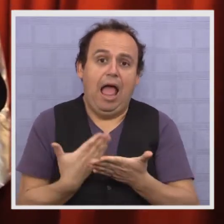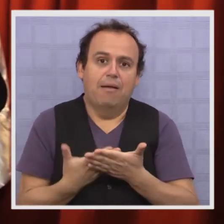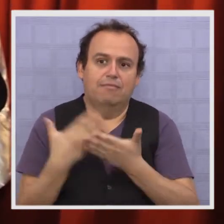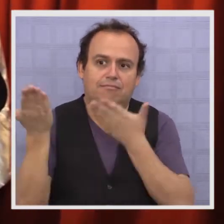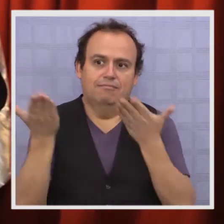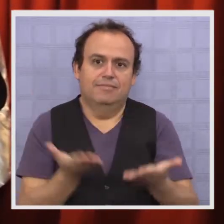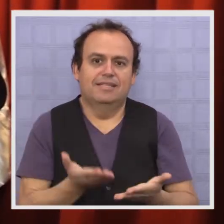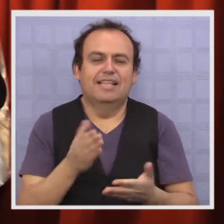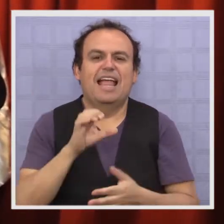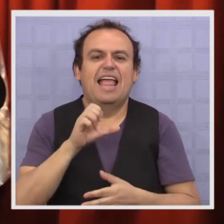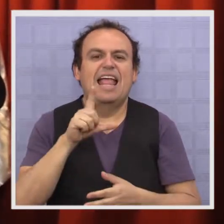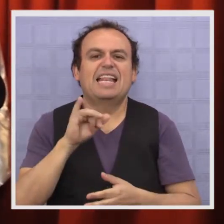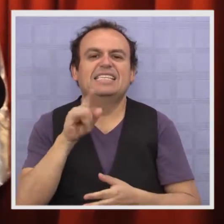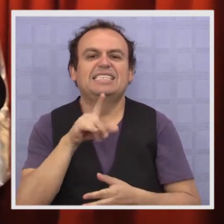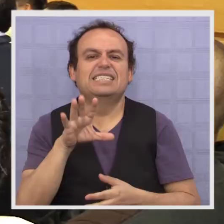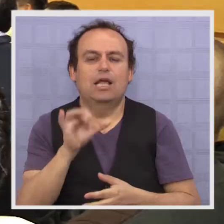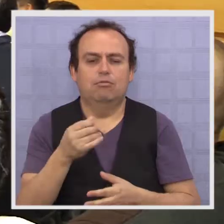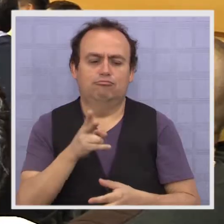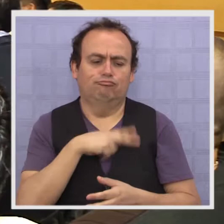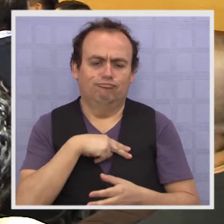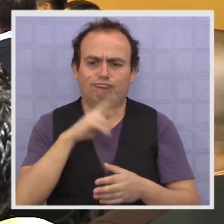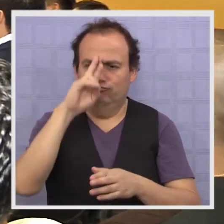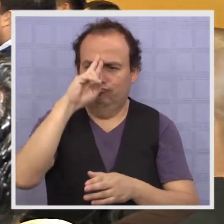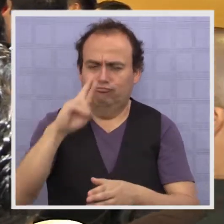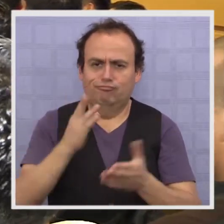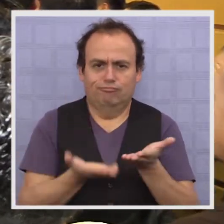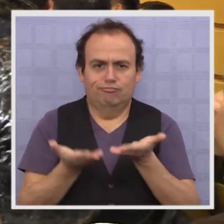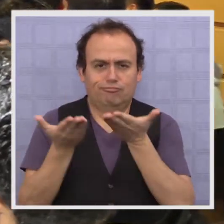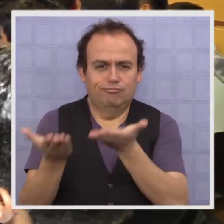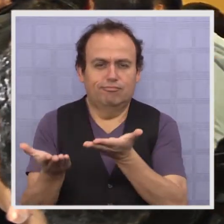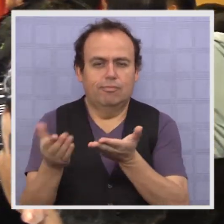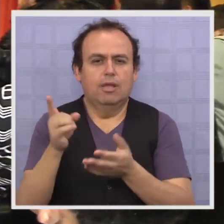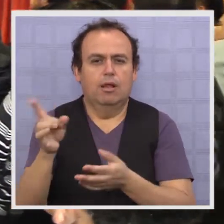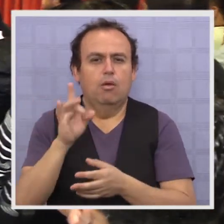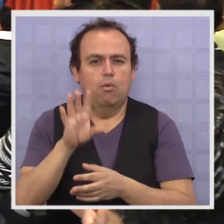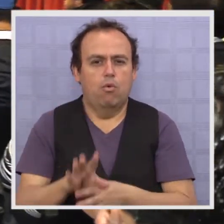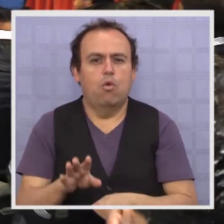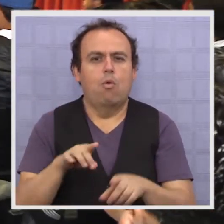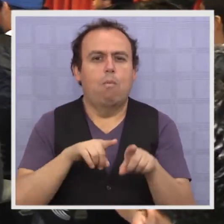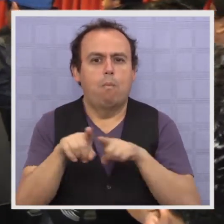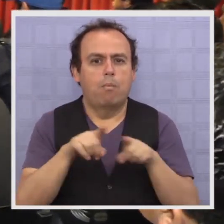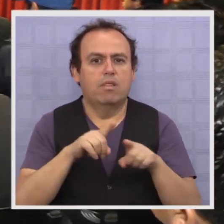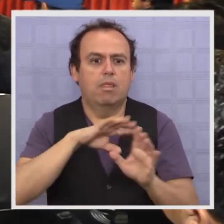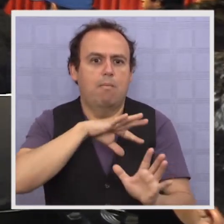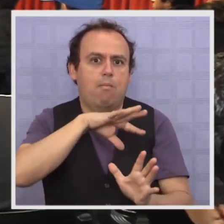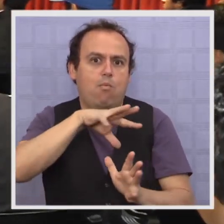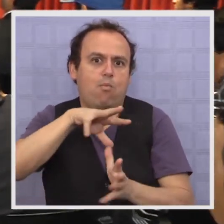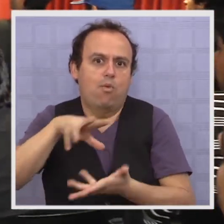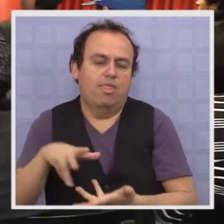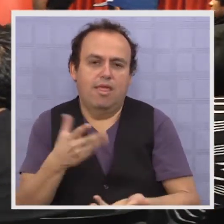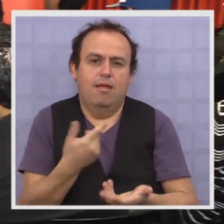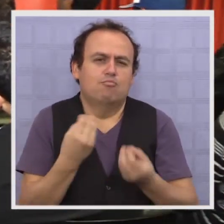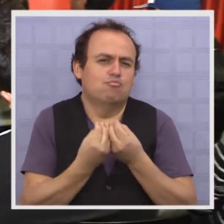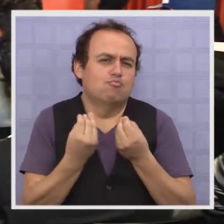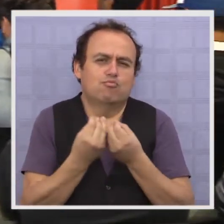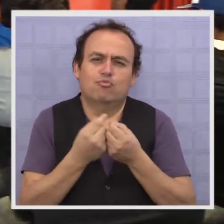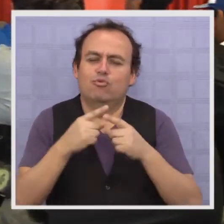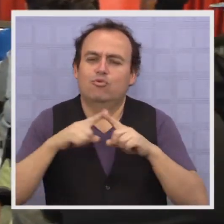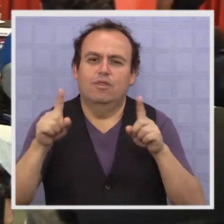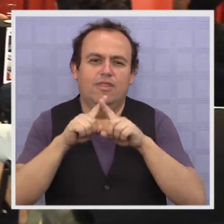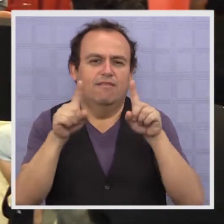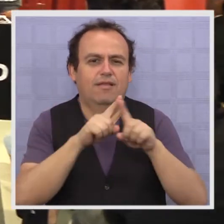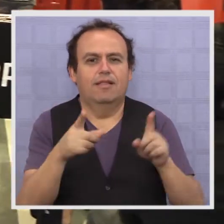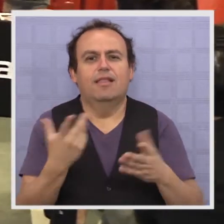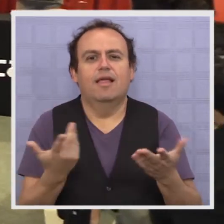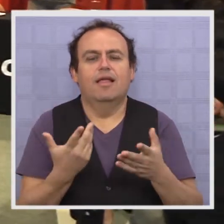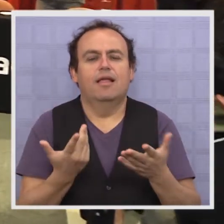Salazar para hacerle un reconocimiento, por ser el único piloto a nivel mundial que ha participado en tantas categorías diferentes de automovilismo.